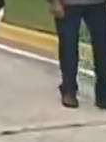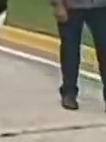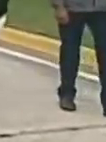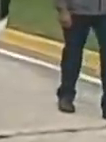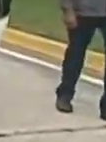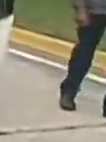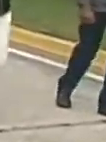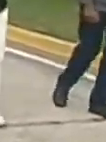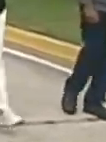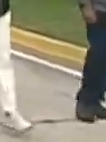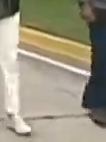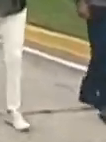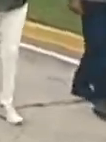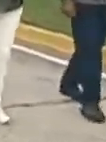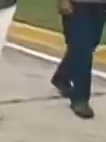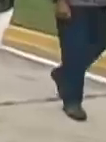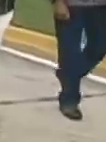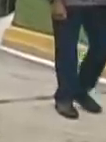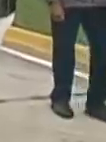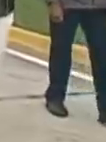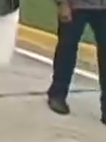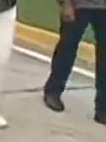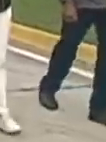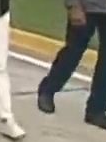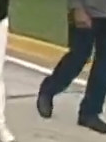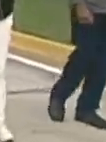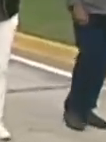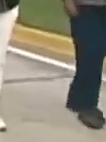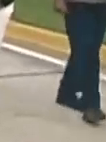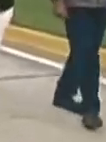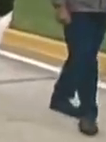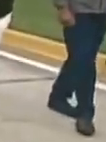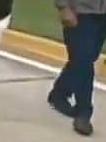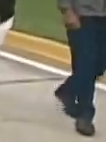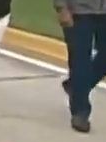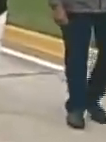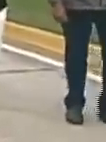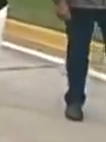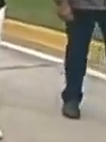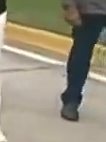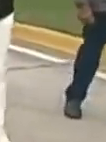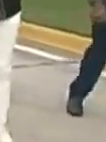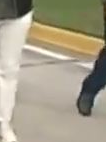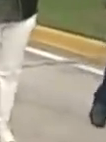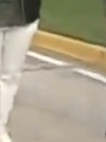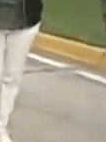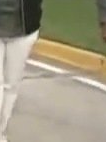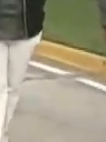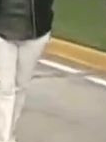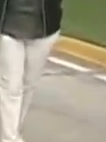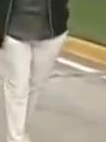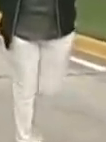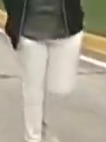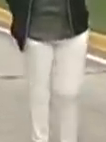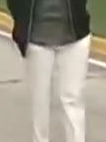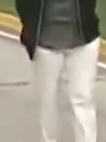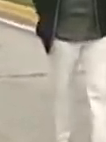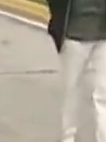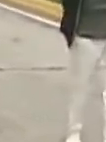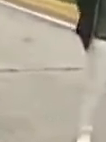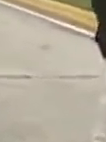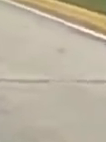trabajo y más trabajo, hoy venimos, mira, a entregar estos modernos camiones para